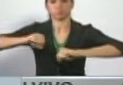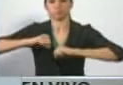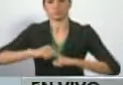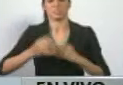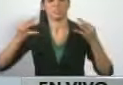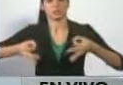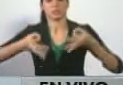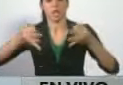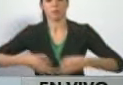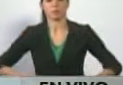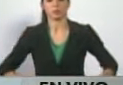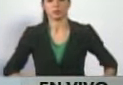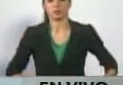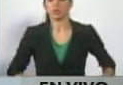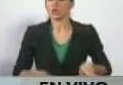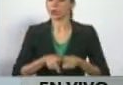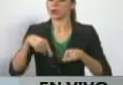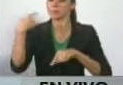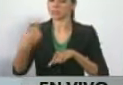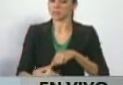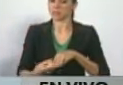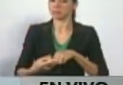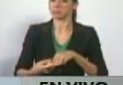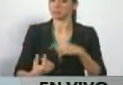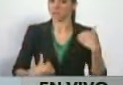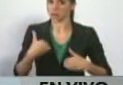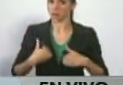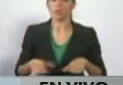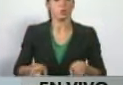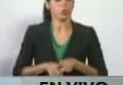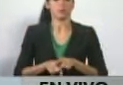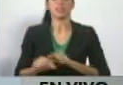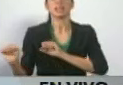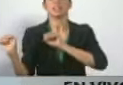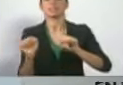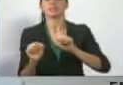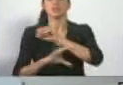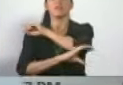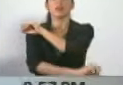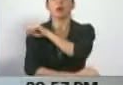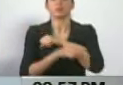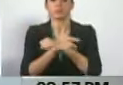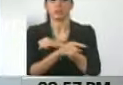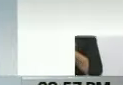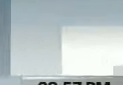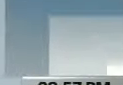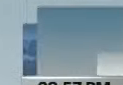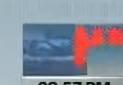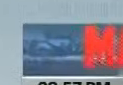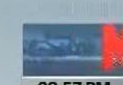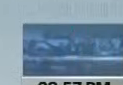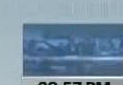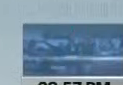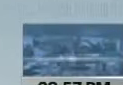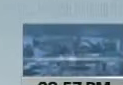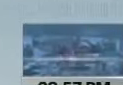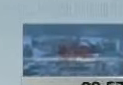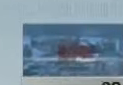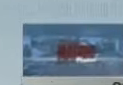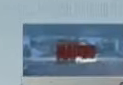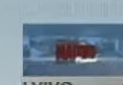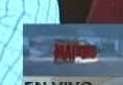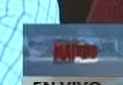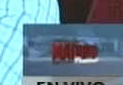permanentemente. Como mañana se van a movilizar contra el fraude en todos los estados de la República. Como el próximo 16 va a haber grandes